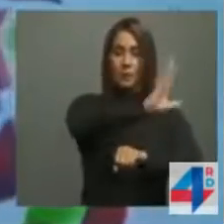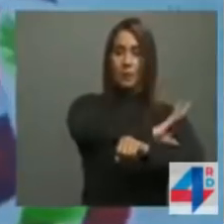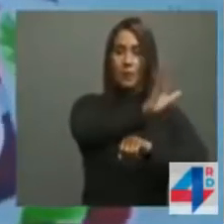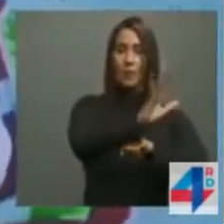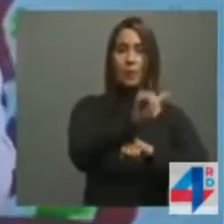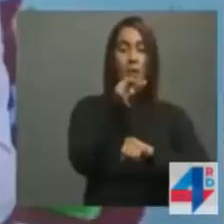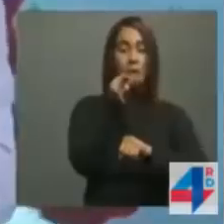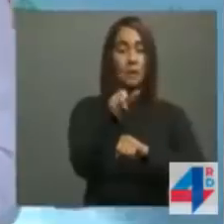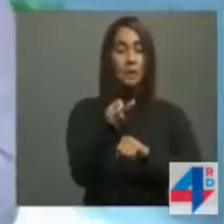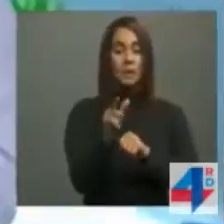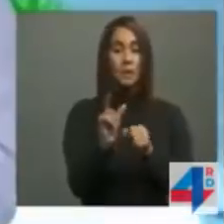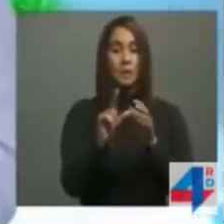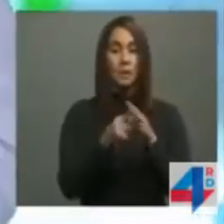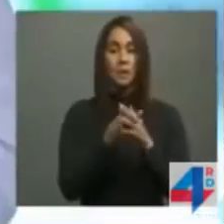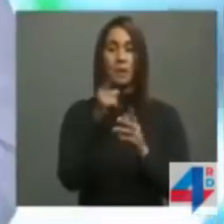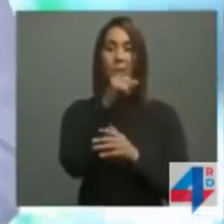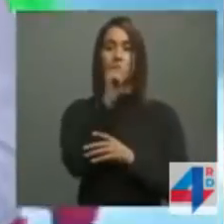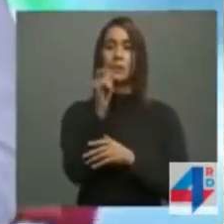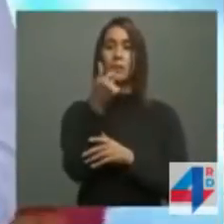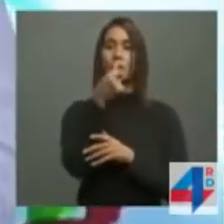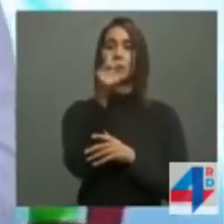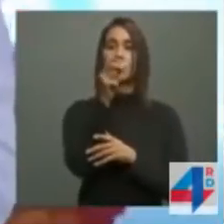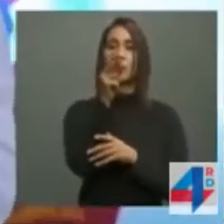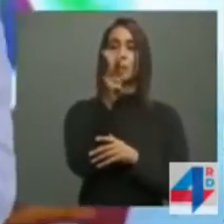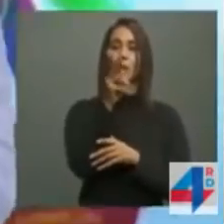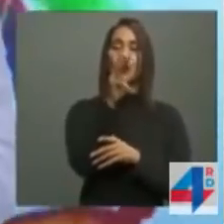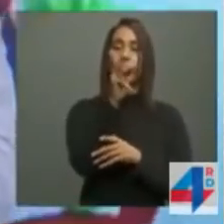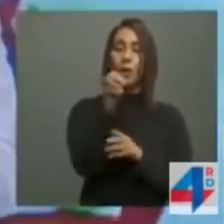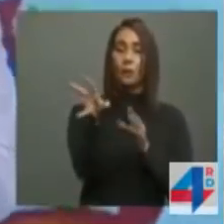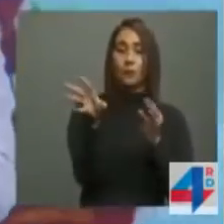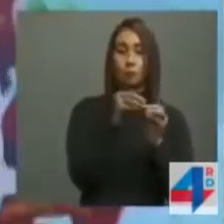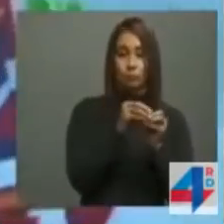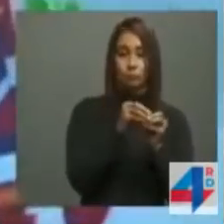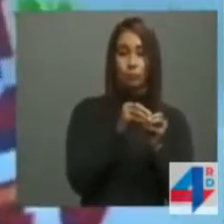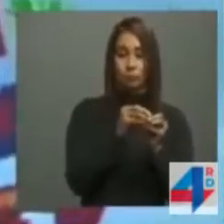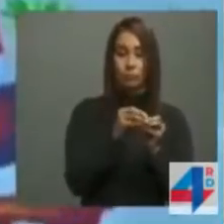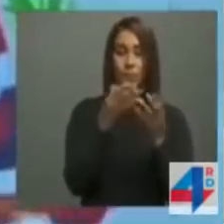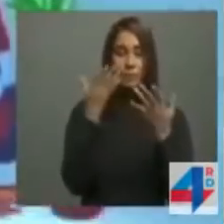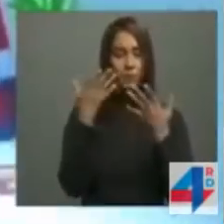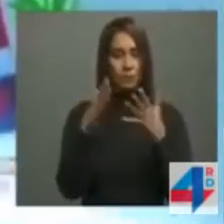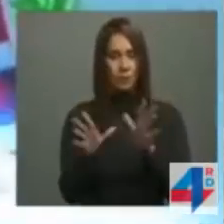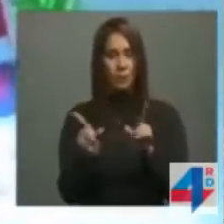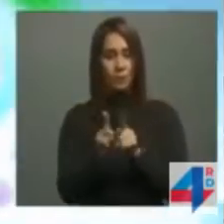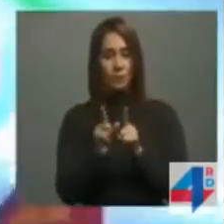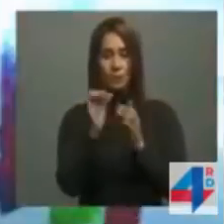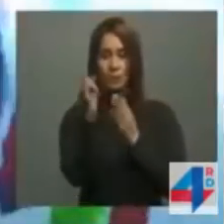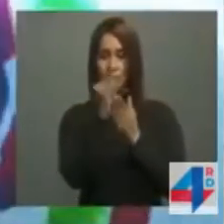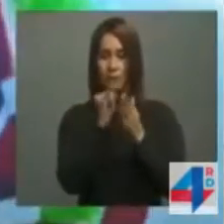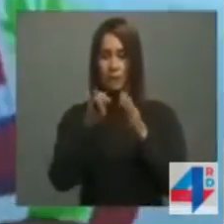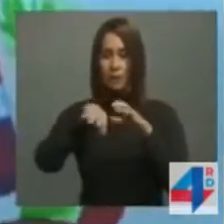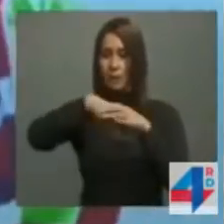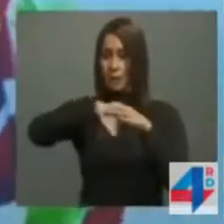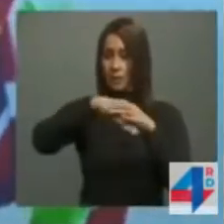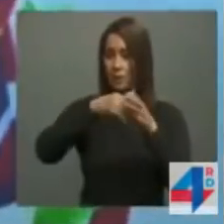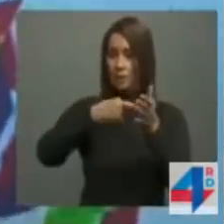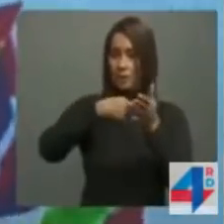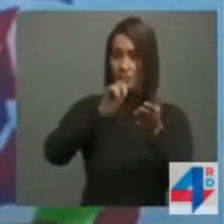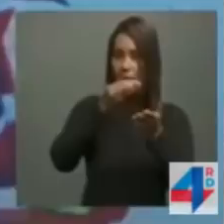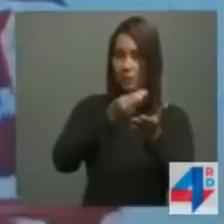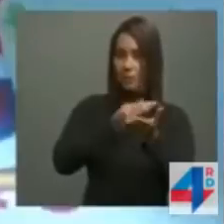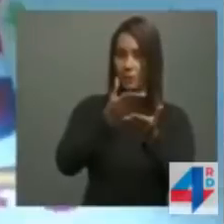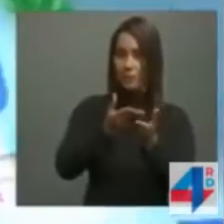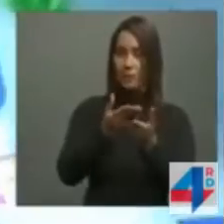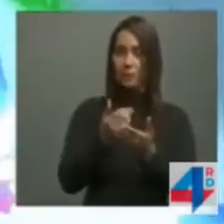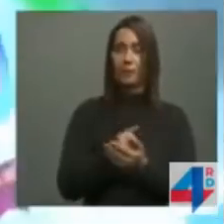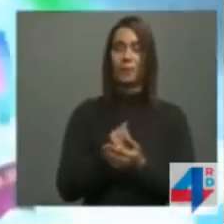constará aproximadamente con 110 kilómetros adicionales y ya se están preparando las licitaciones para el segundo